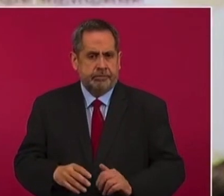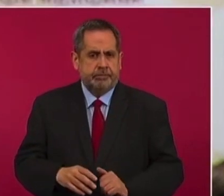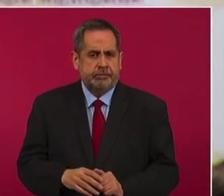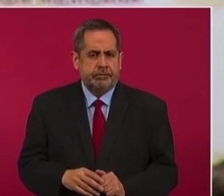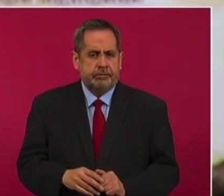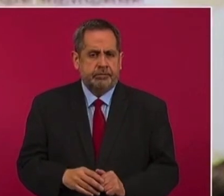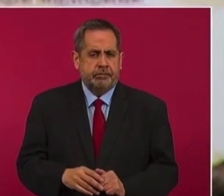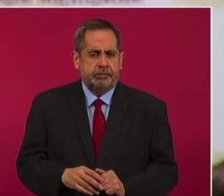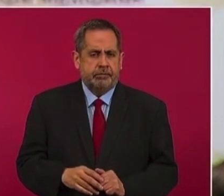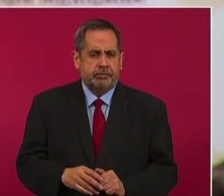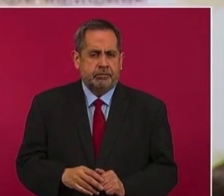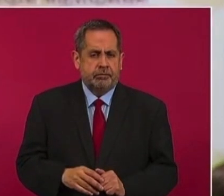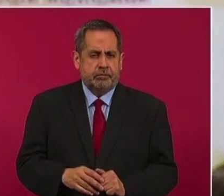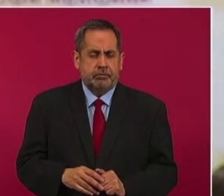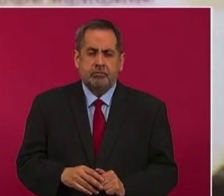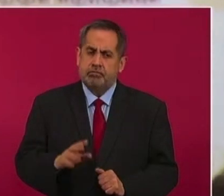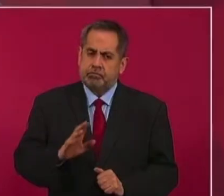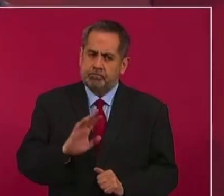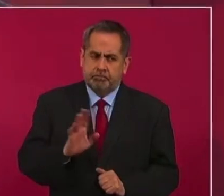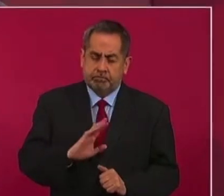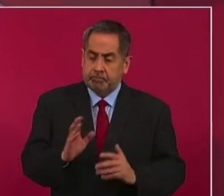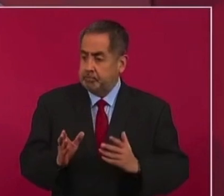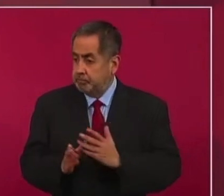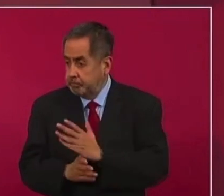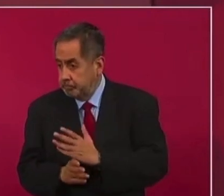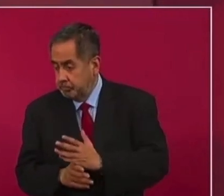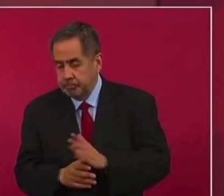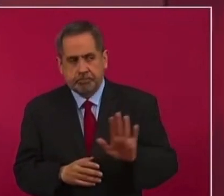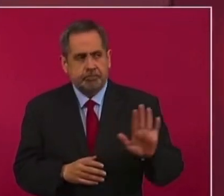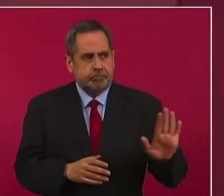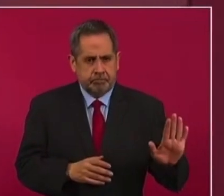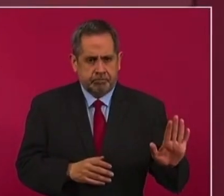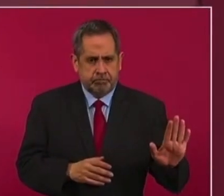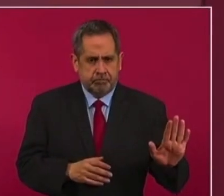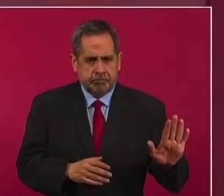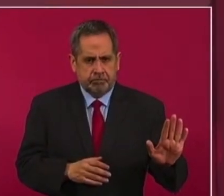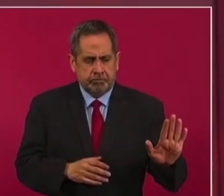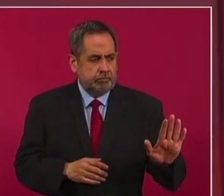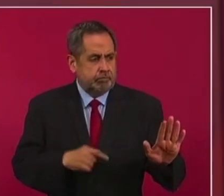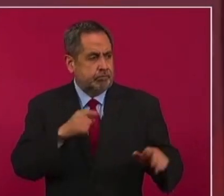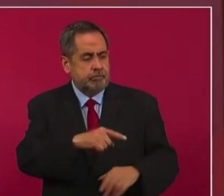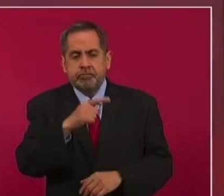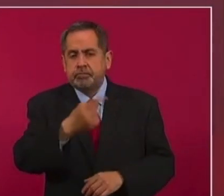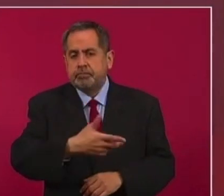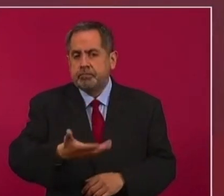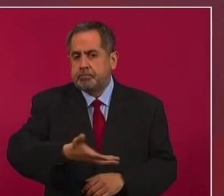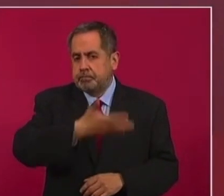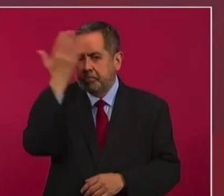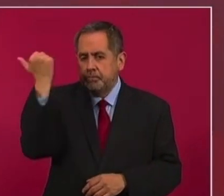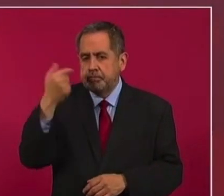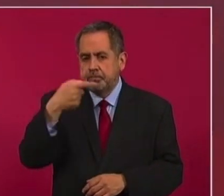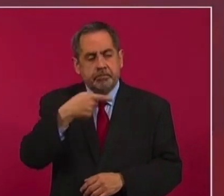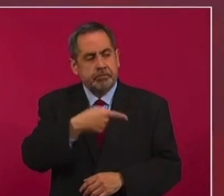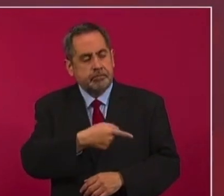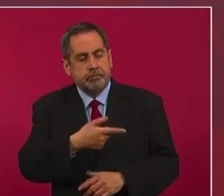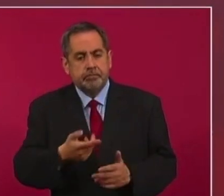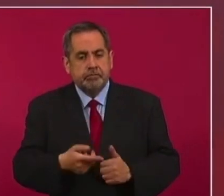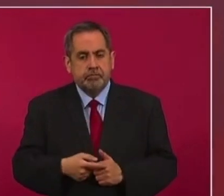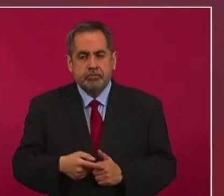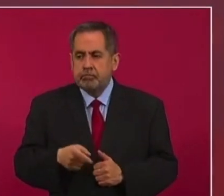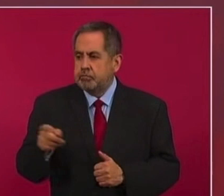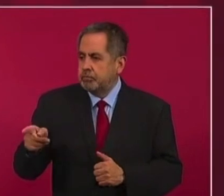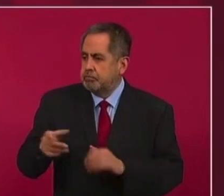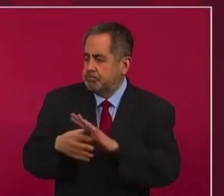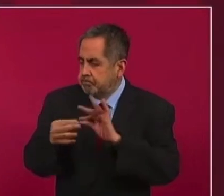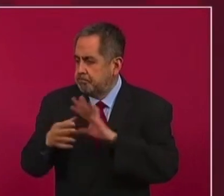pues yo pienso que no sabe, no está bien